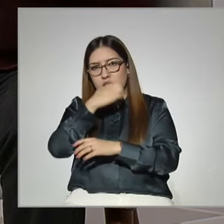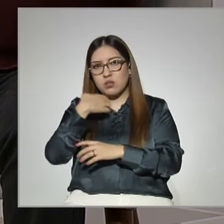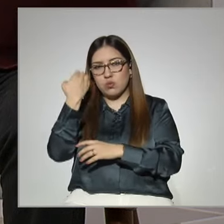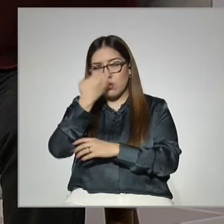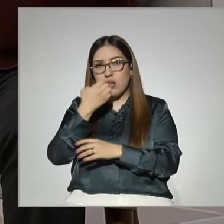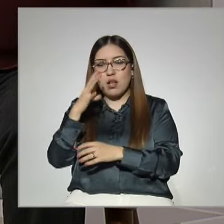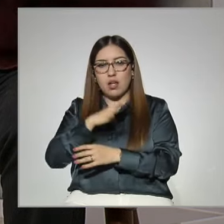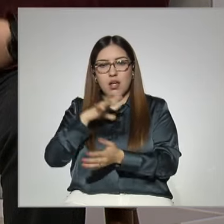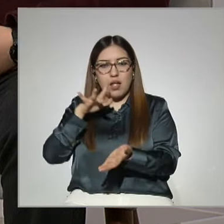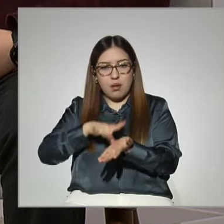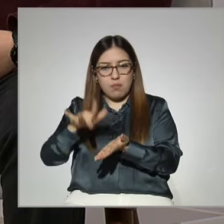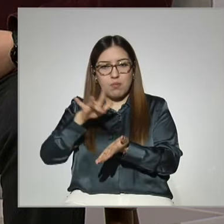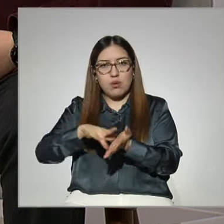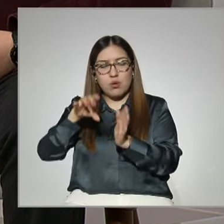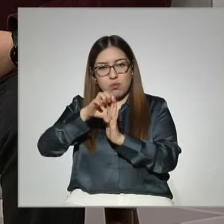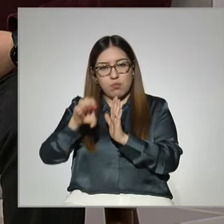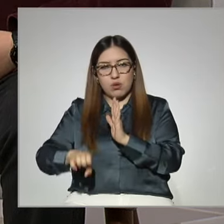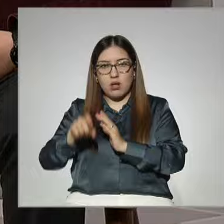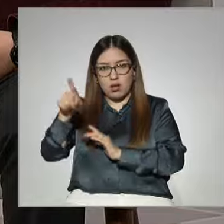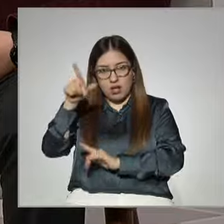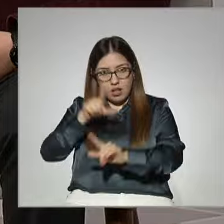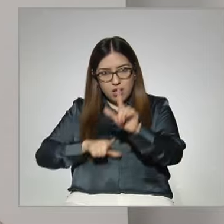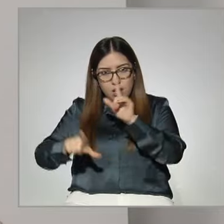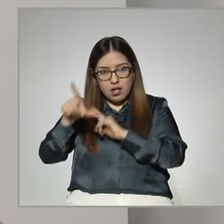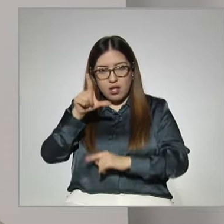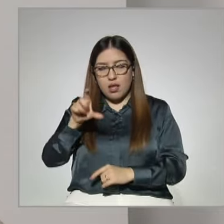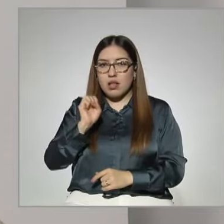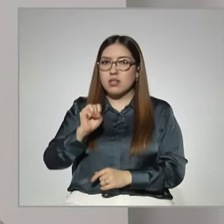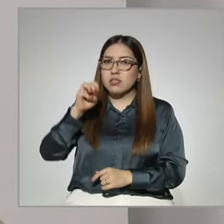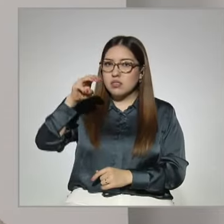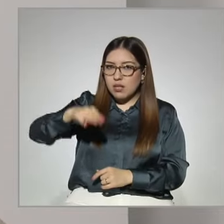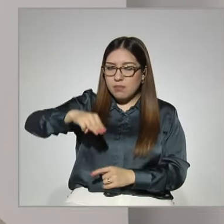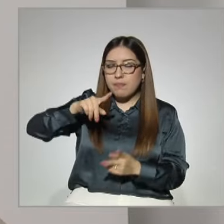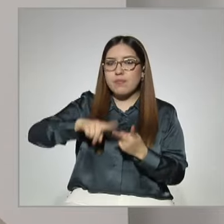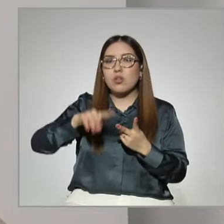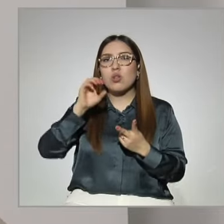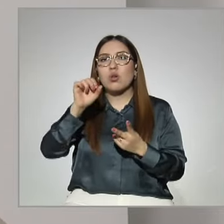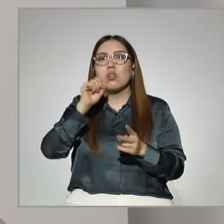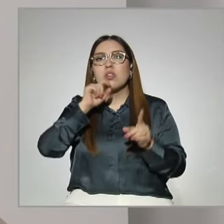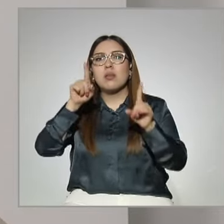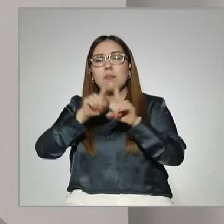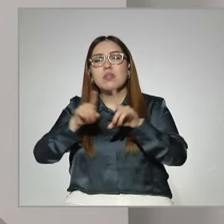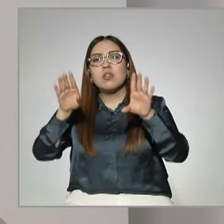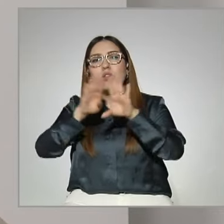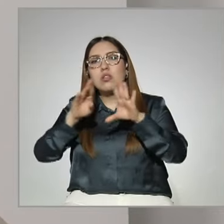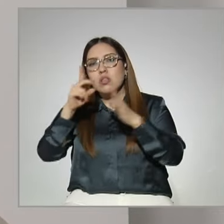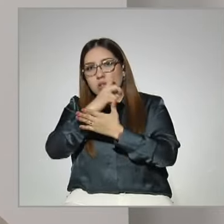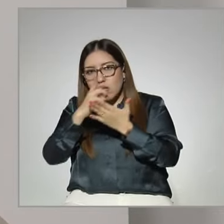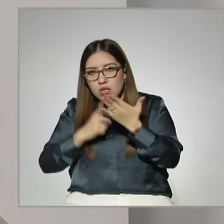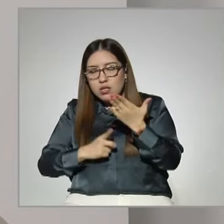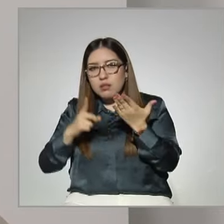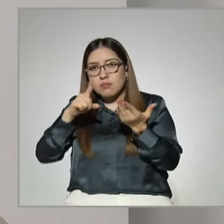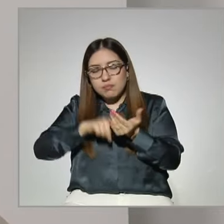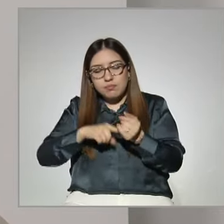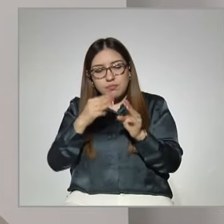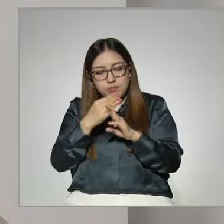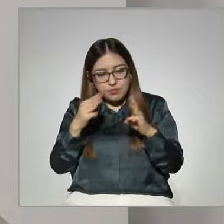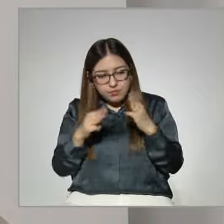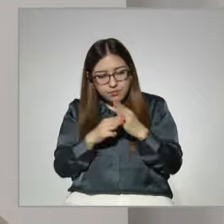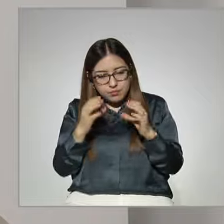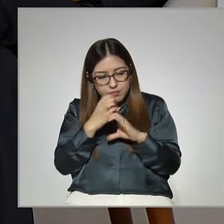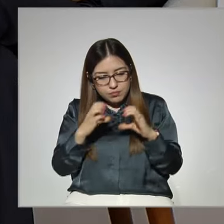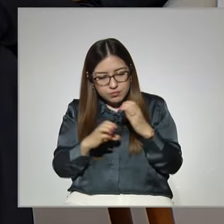apoyos como lenguaje mexicano de señas o el diseño instruccional o el diseño, digamos, de los materiales, de los